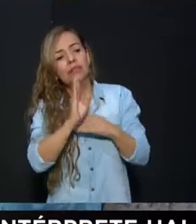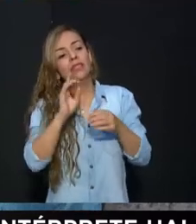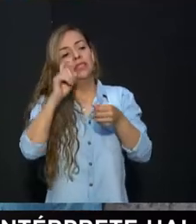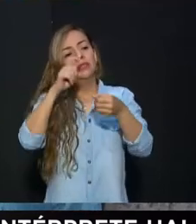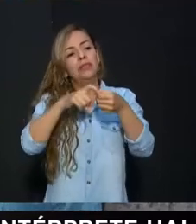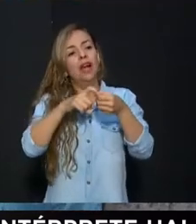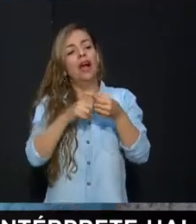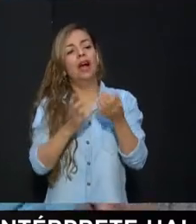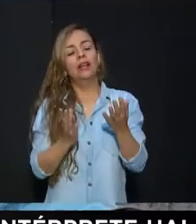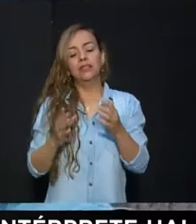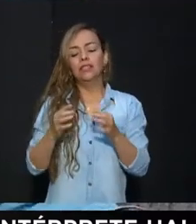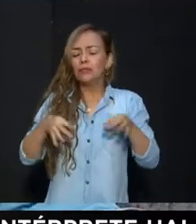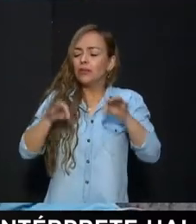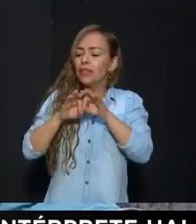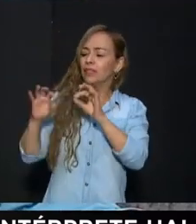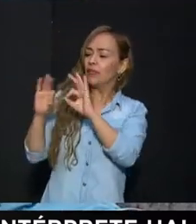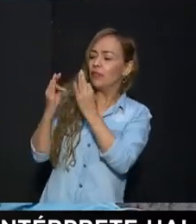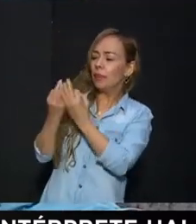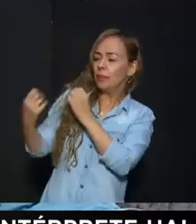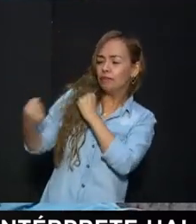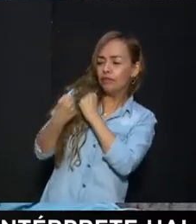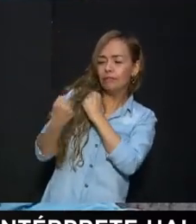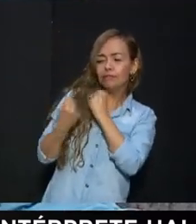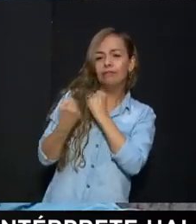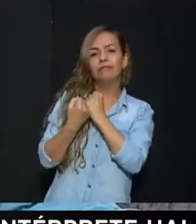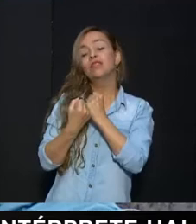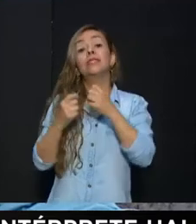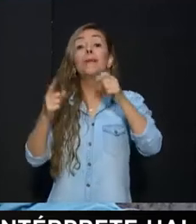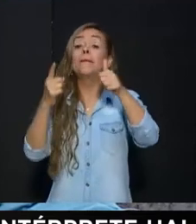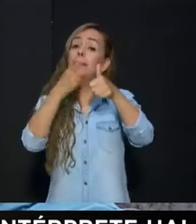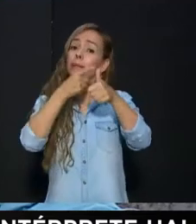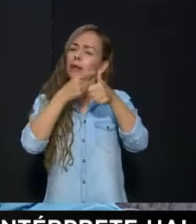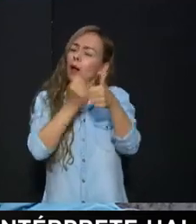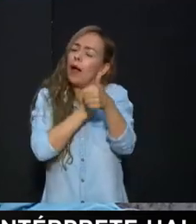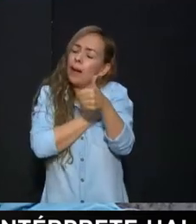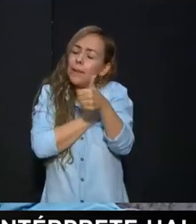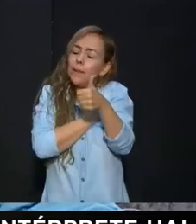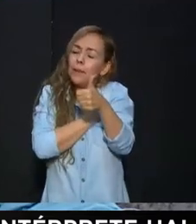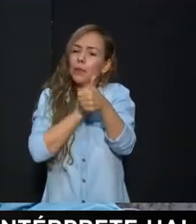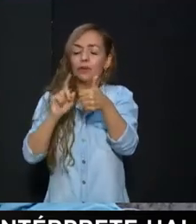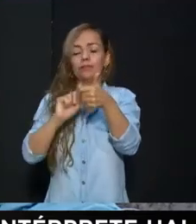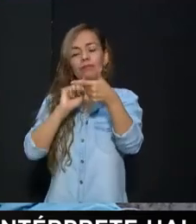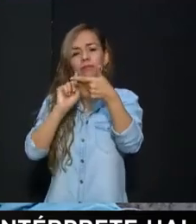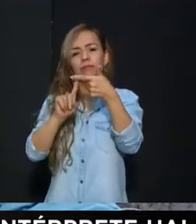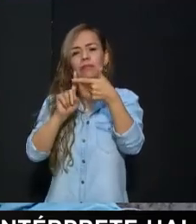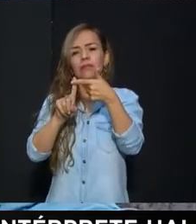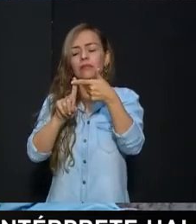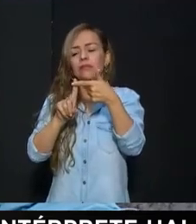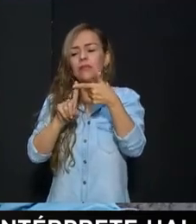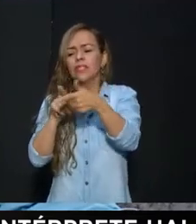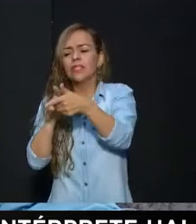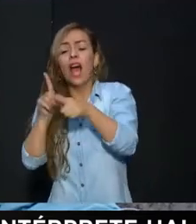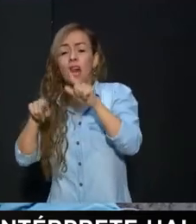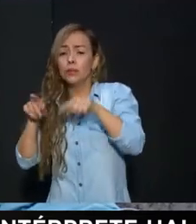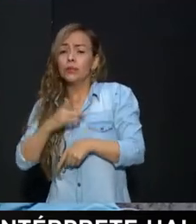en todo momento, familiares. Yo resumo el momento en, primero, amor y protección. Segundo, tristeza